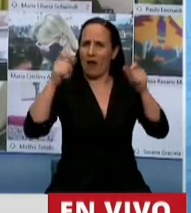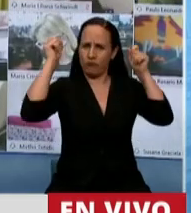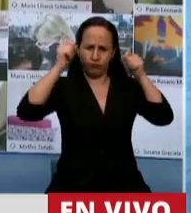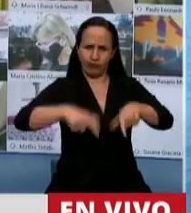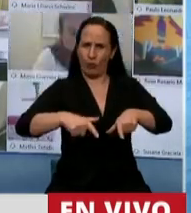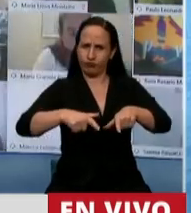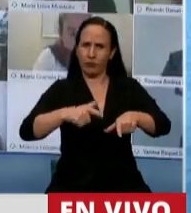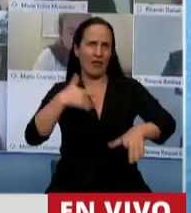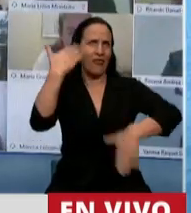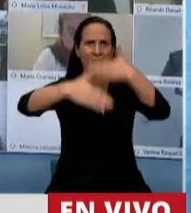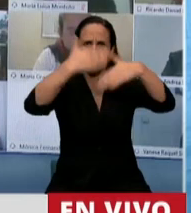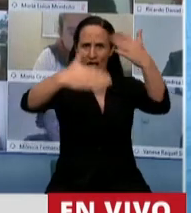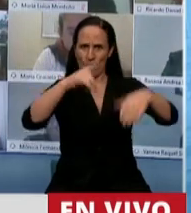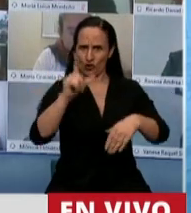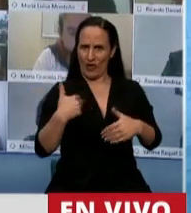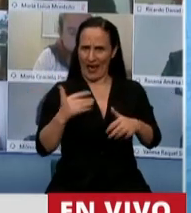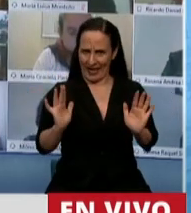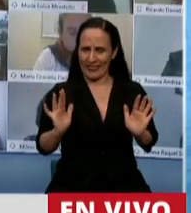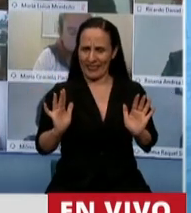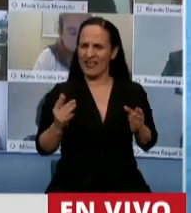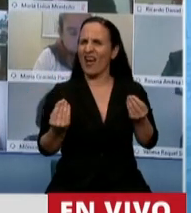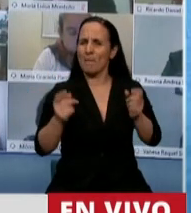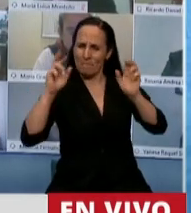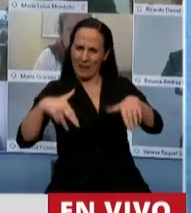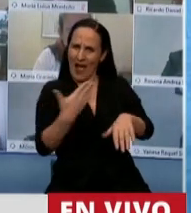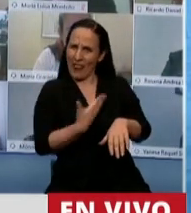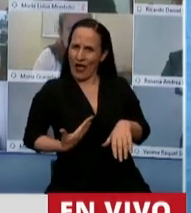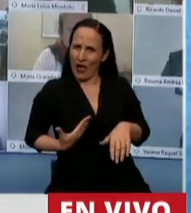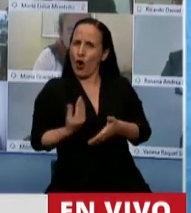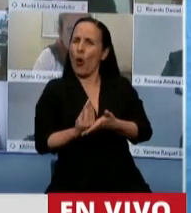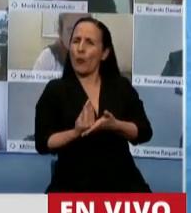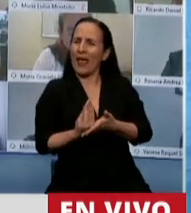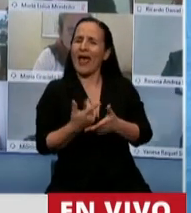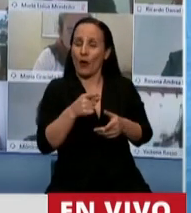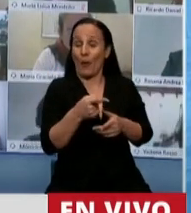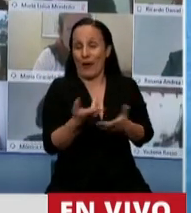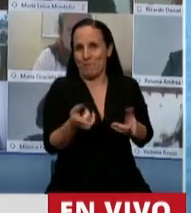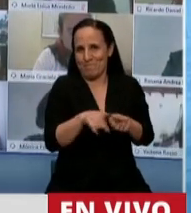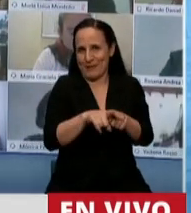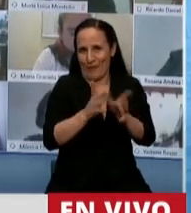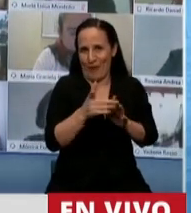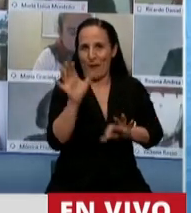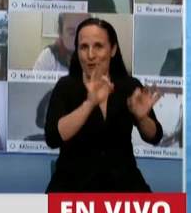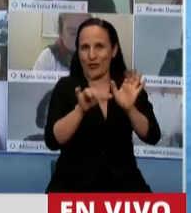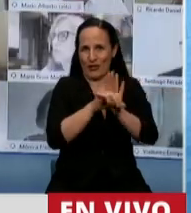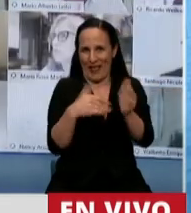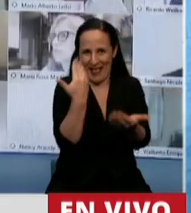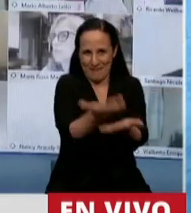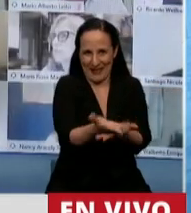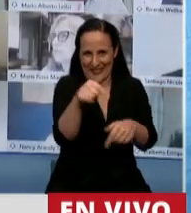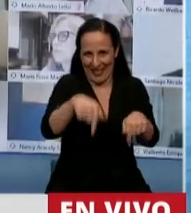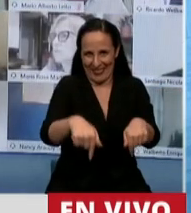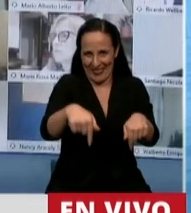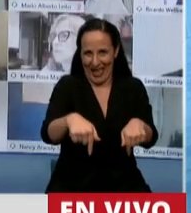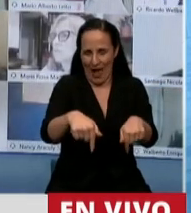Es en este sentido diferentes políticas públicas, como es el caso del proyecto que aquí estamos presentando hoy